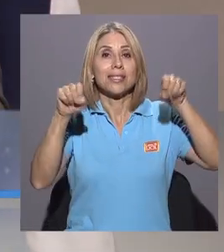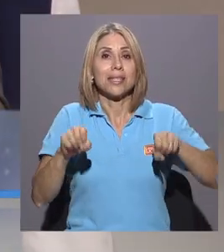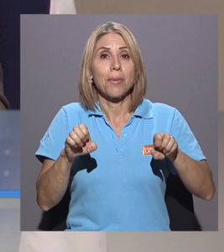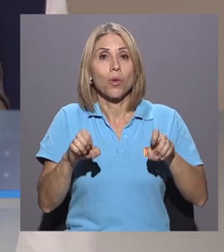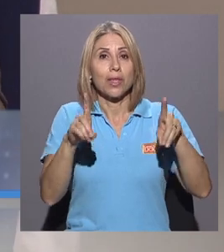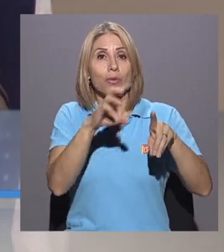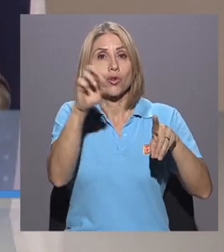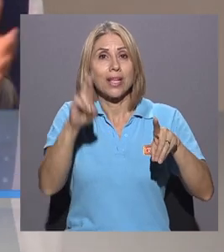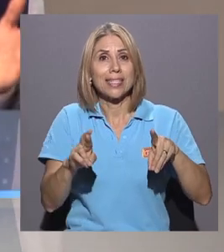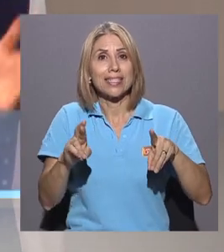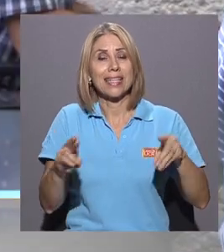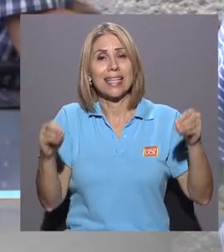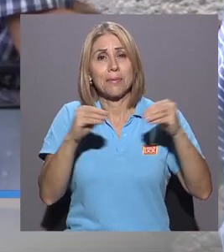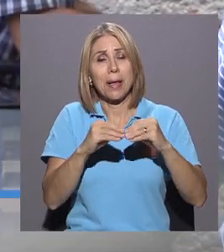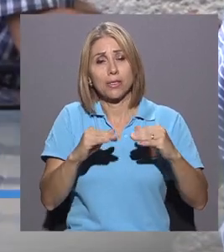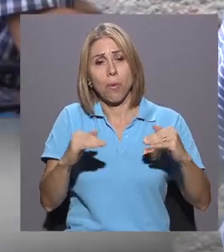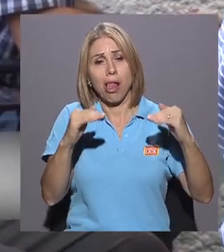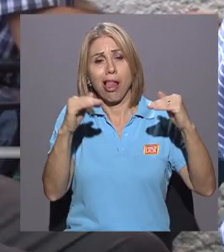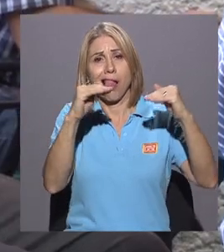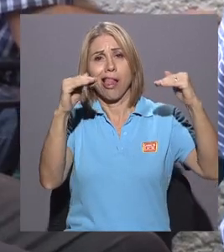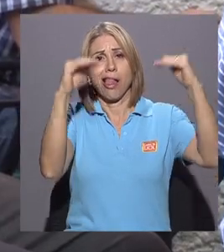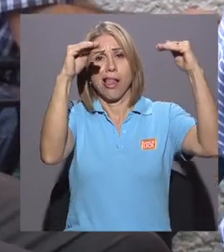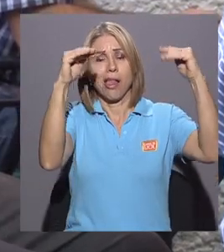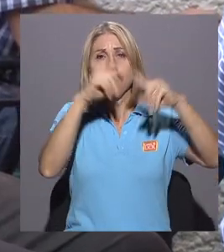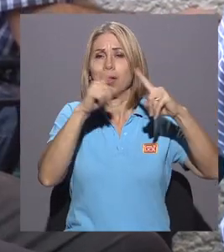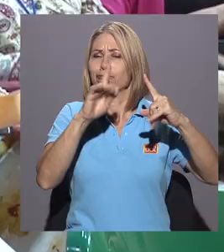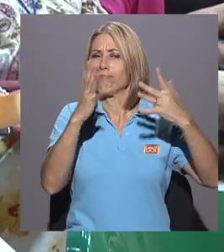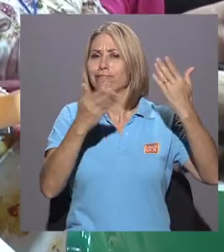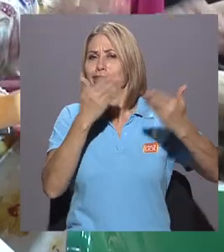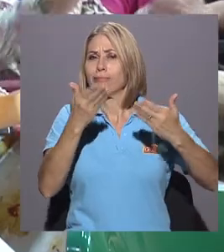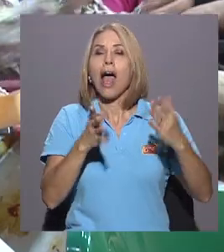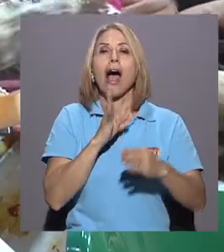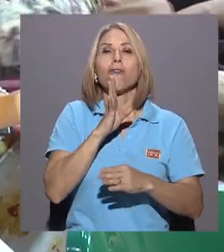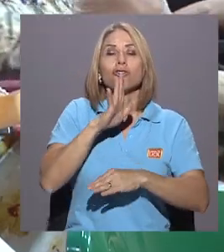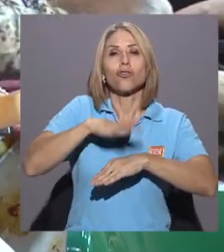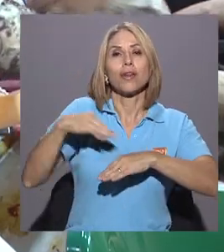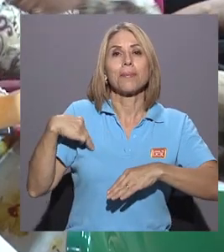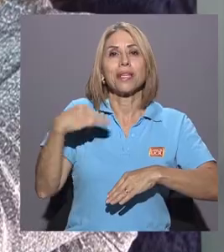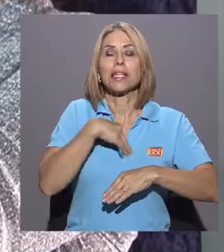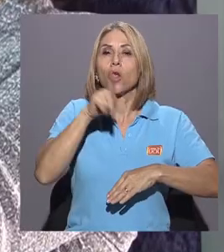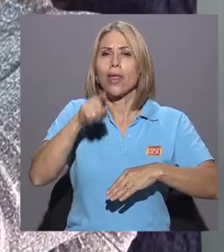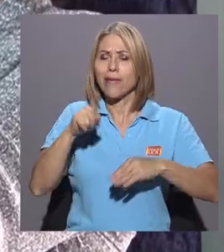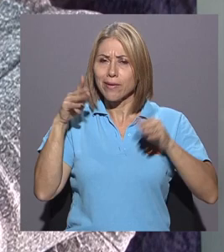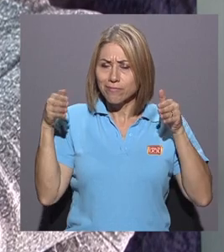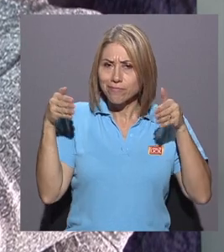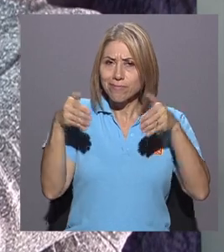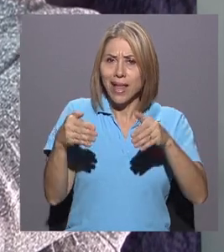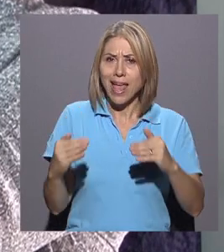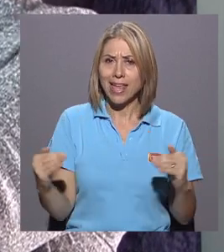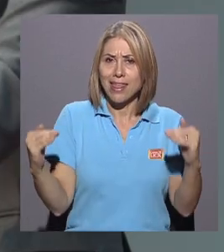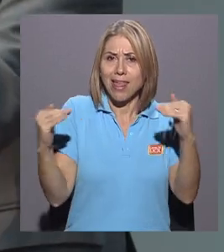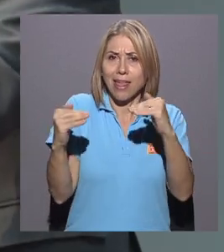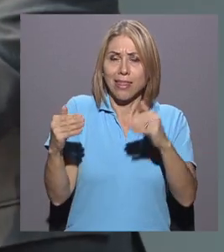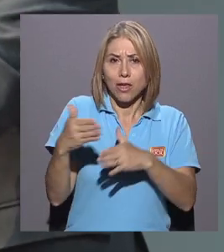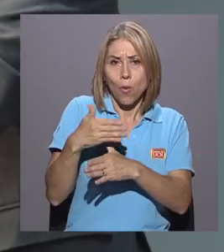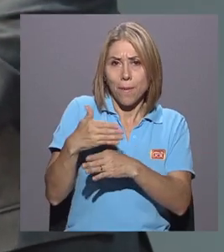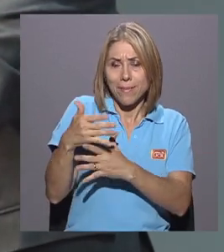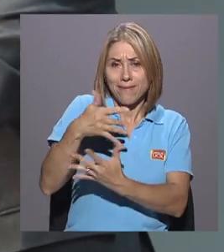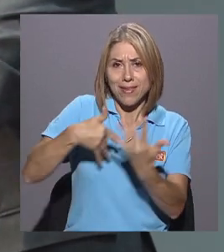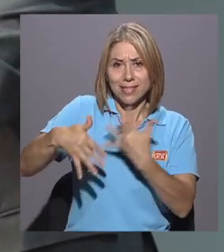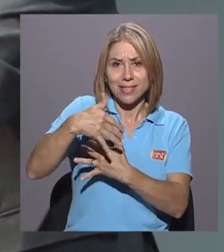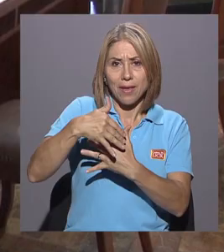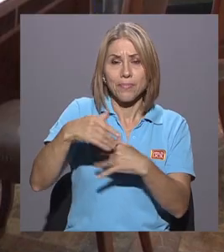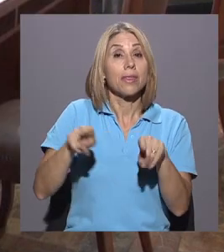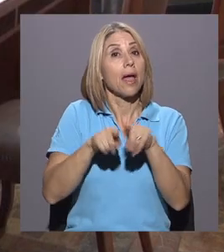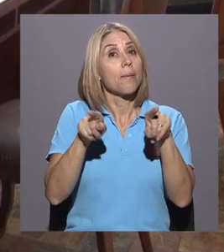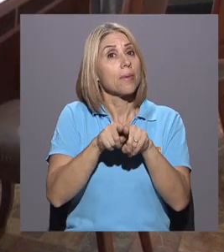educativo costarricense y valoró la creación de la nueva política del Ministerio sobre equidad y convivencia. Además, destacó la importancia de